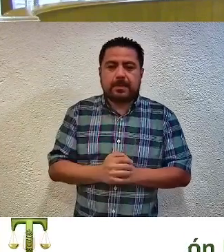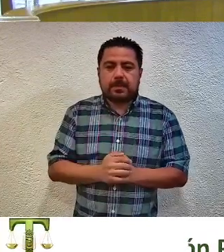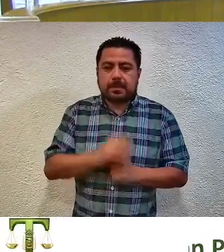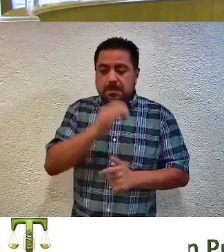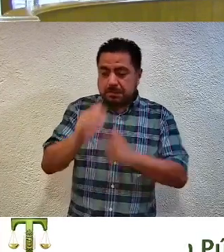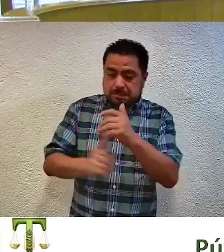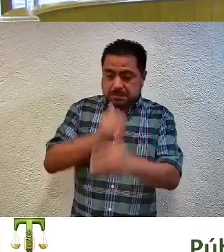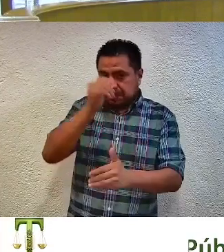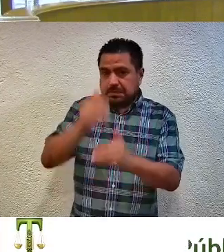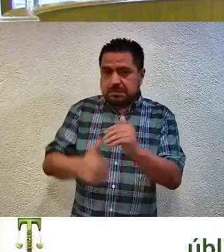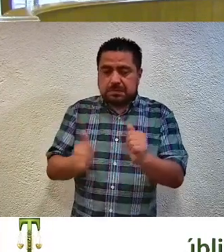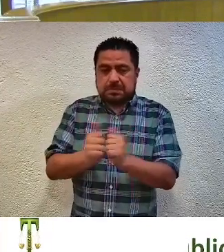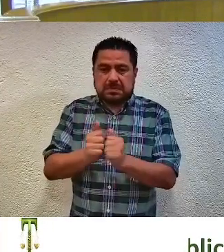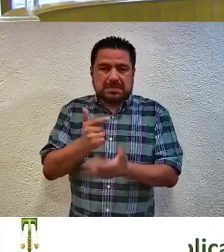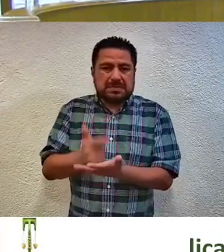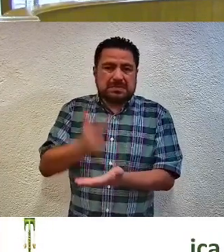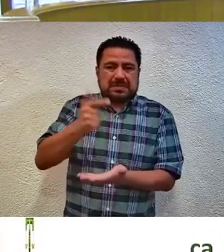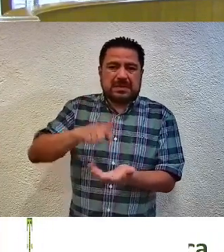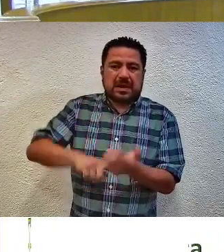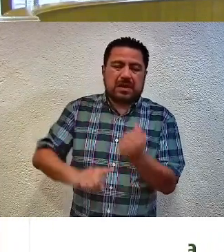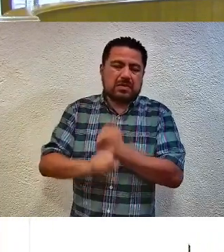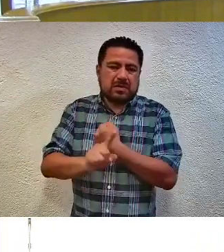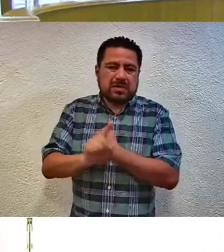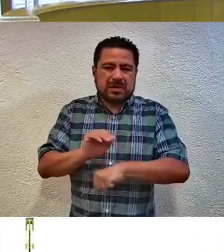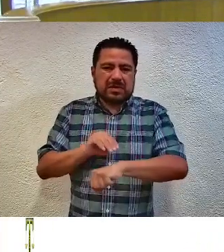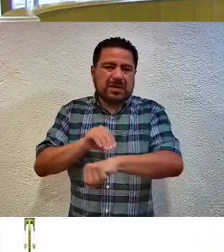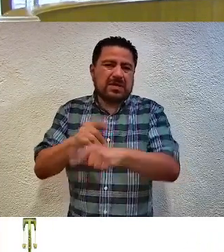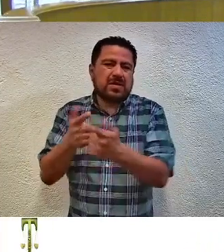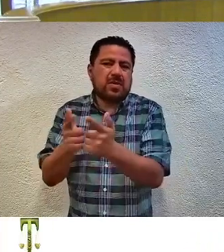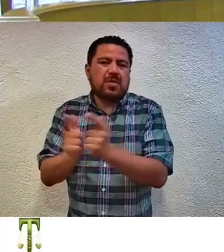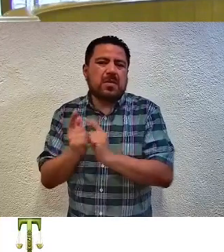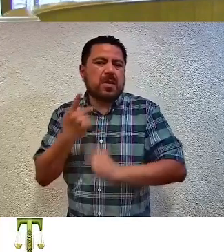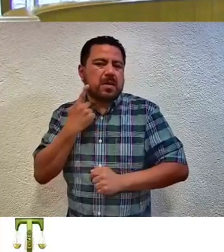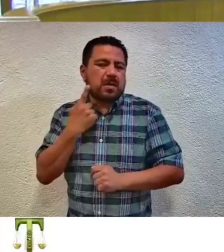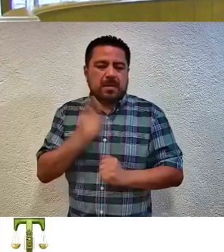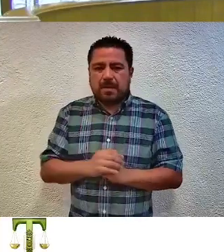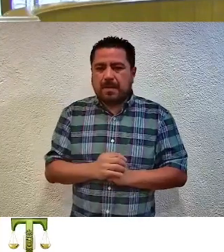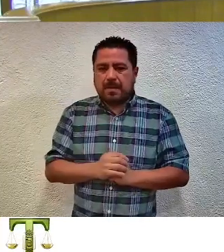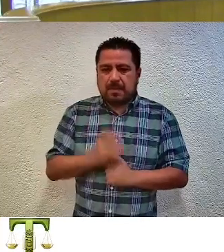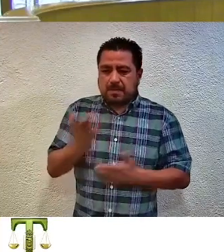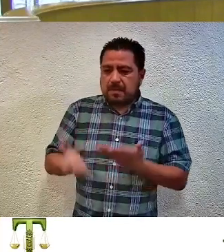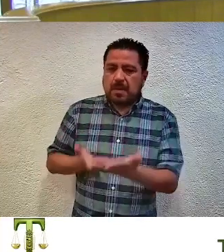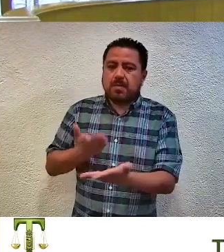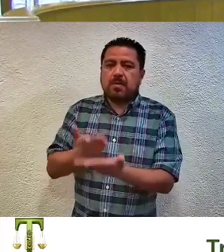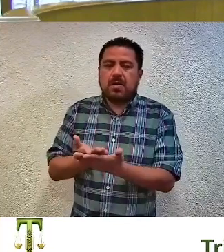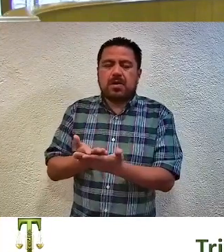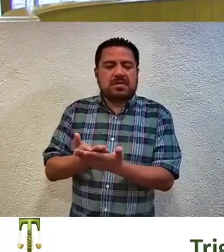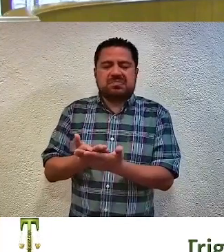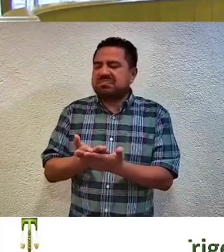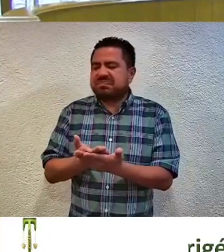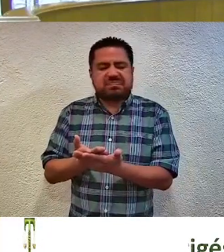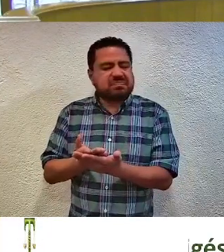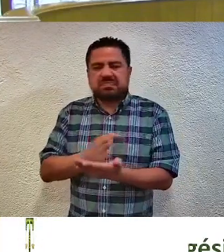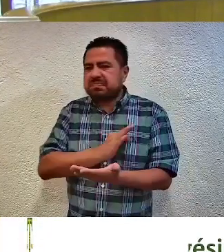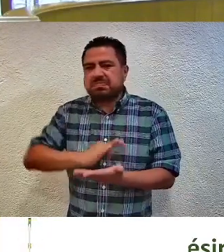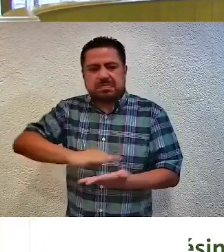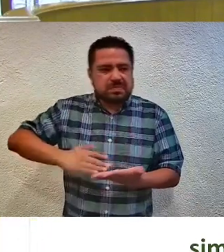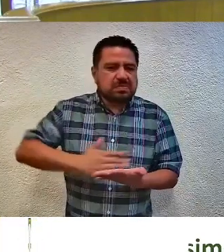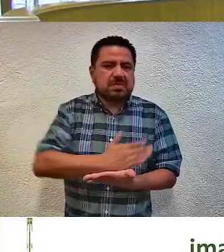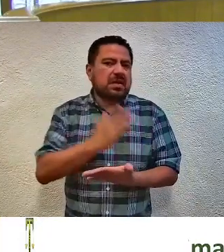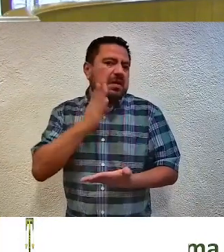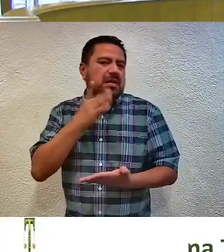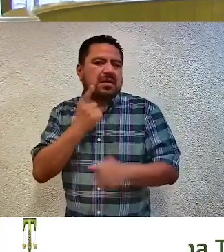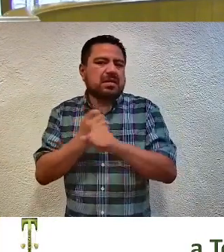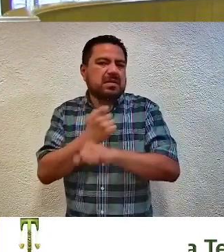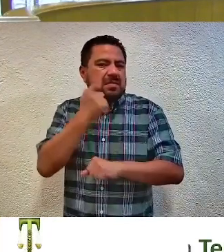Finalmente, y respecto al agravio relativo a integrar las estructuras de los partidos políticos, se propone declarar inoperante al no corresponder al Congreso del Estado de